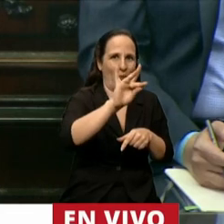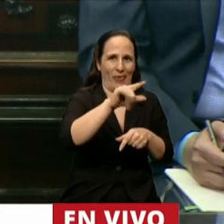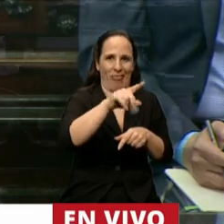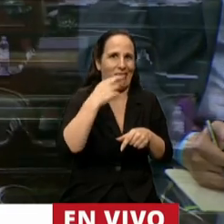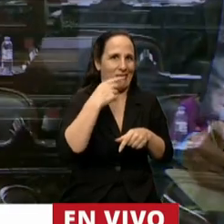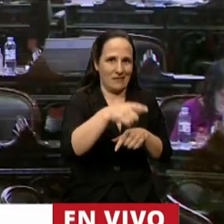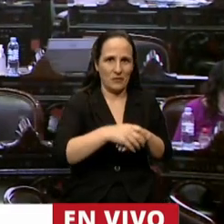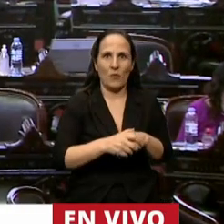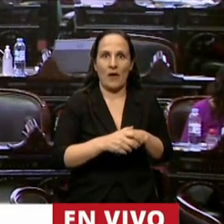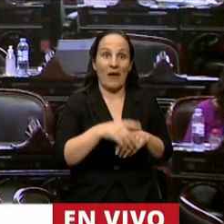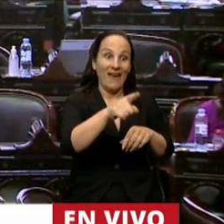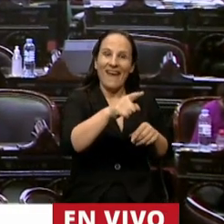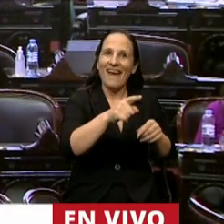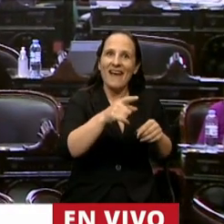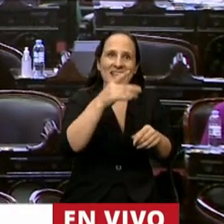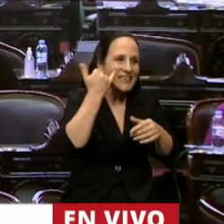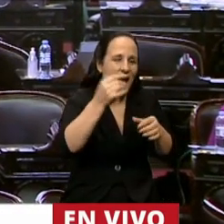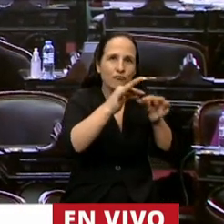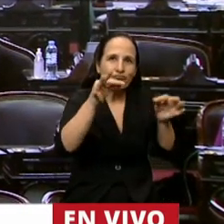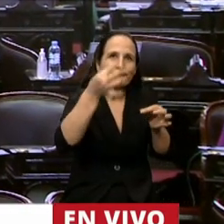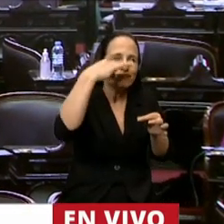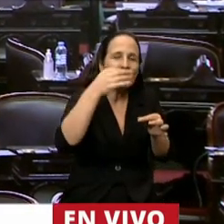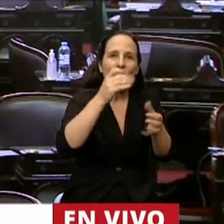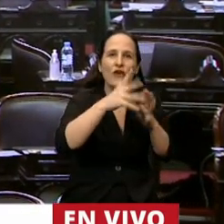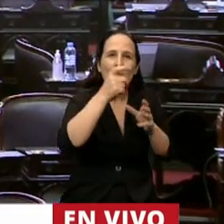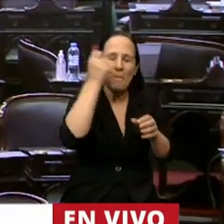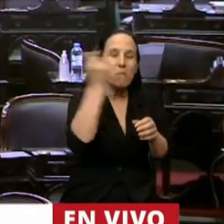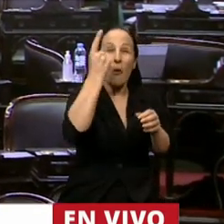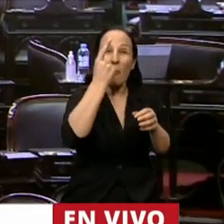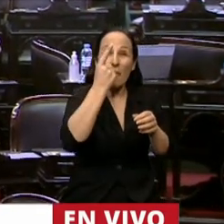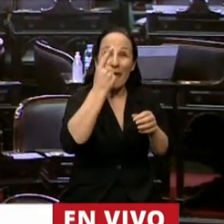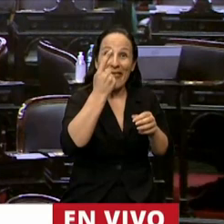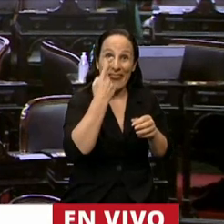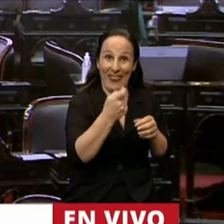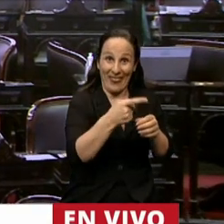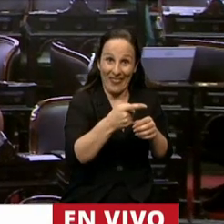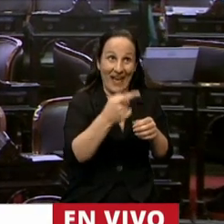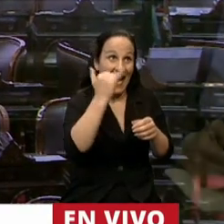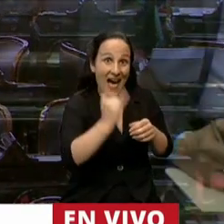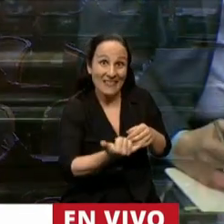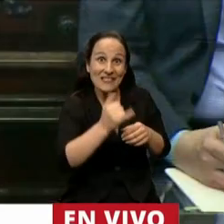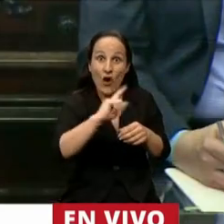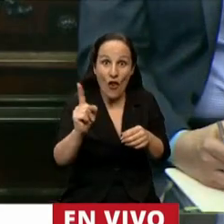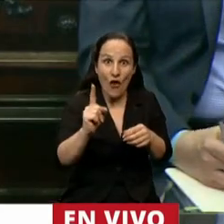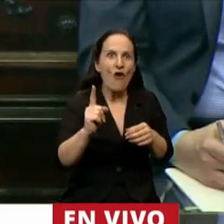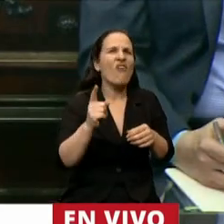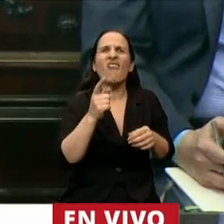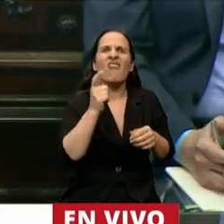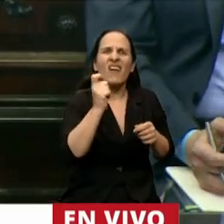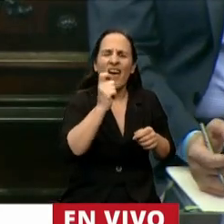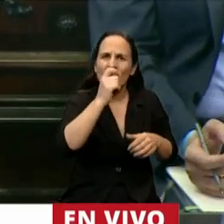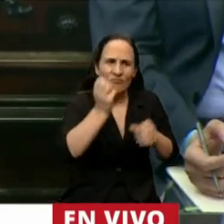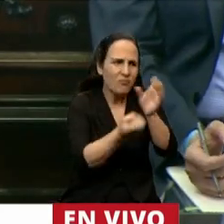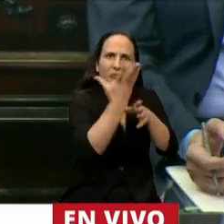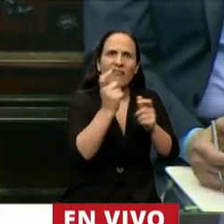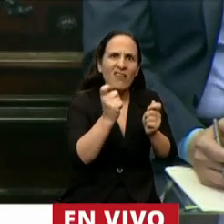rápida detección fíjense otra instancia desarrollamos esto con nuestros científicos